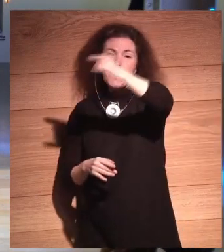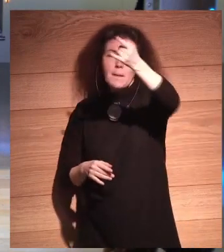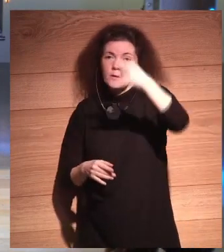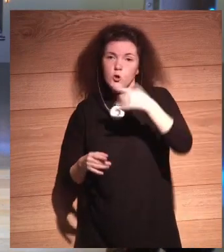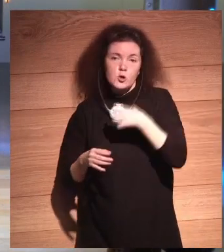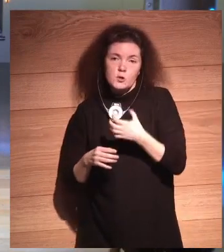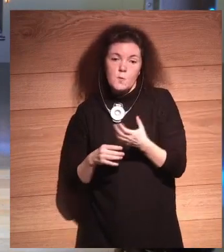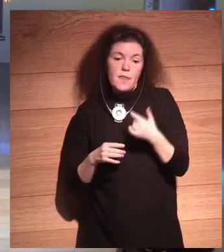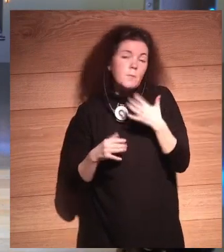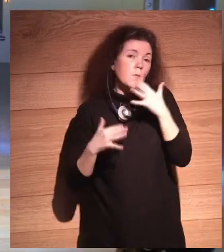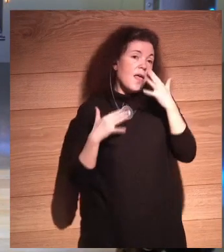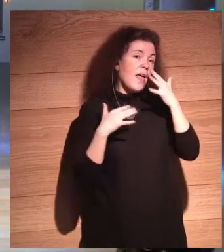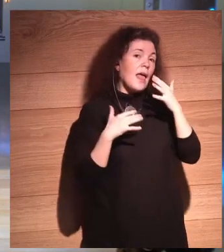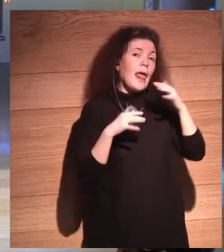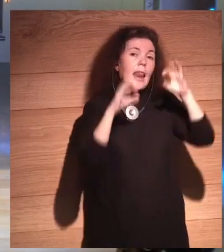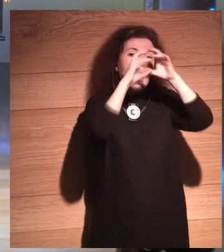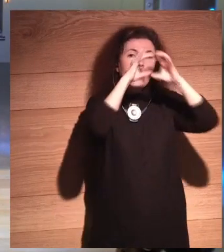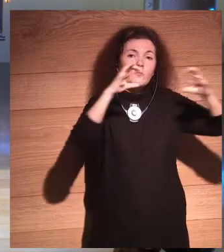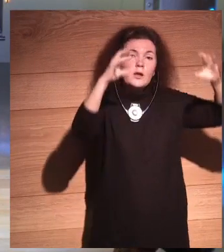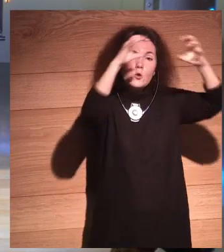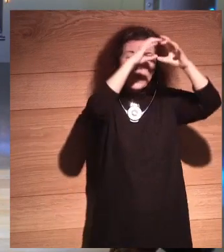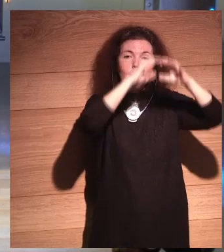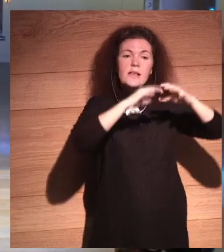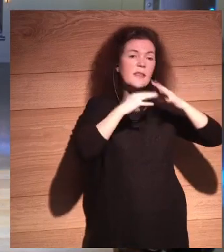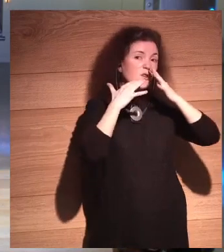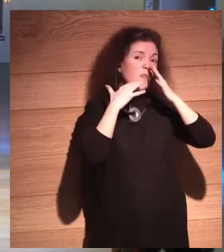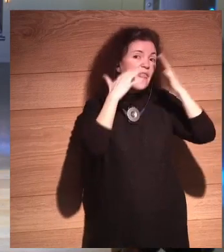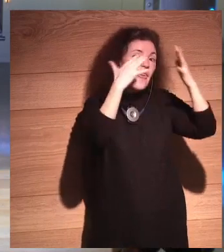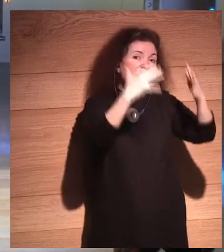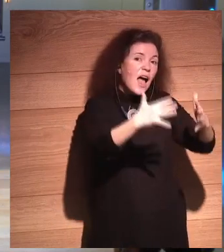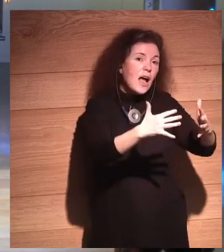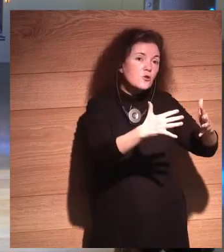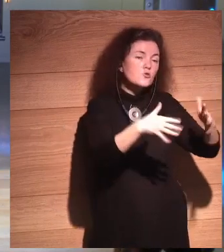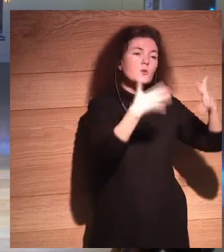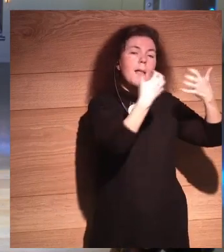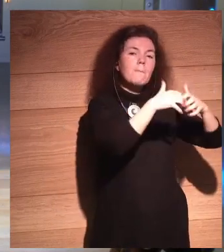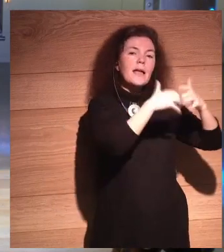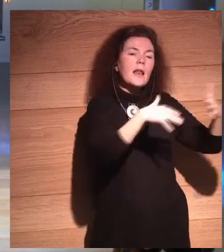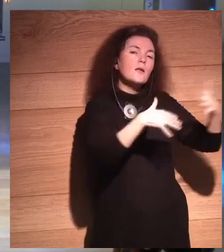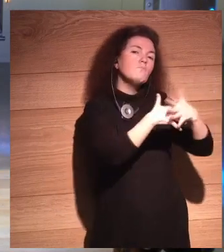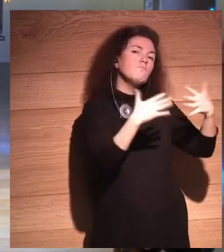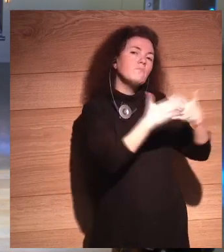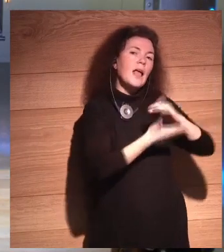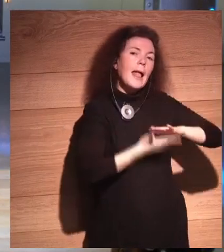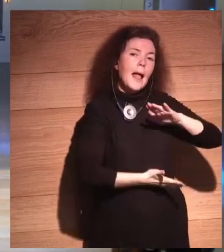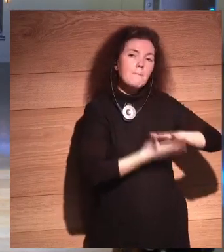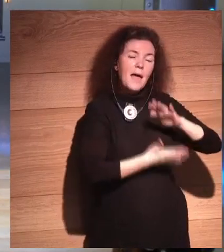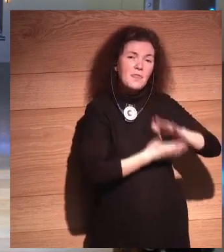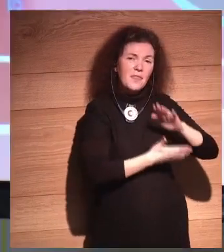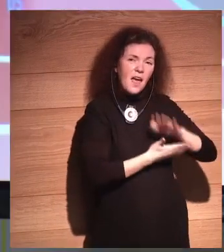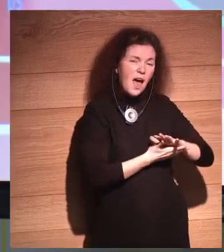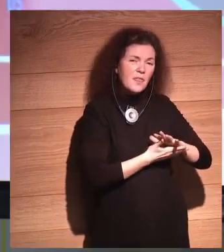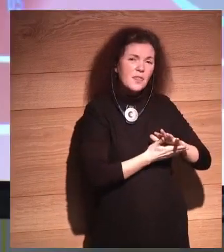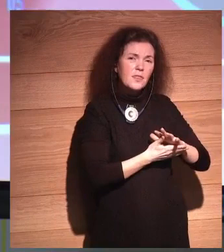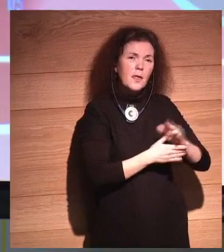computing, en 10 años vamos a tener una máquina que combine la capacidad computacional de todos